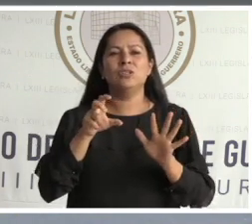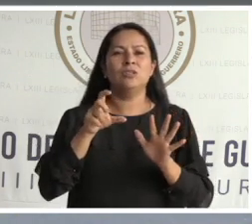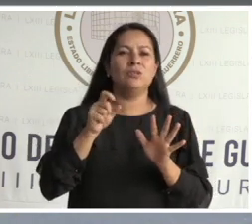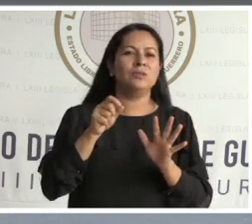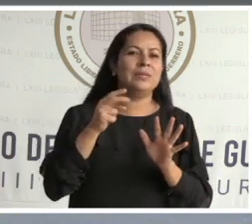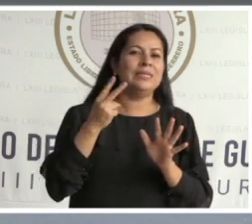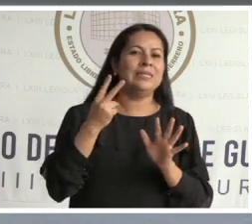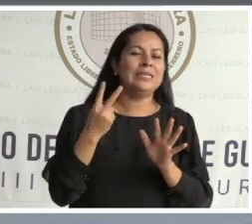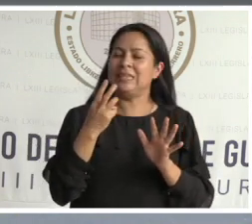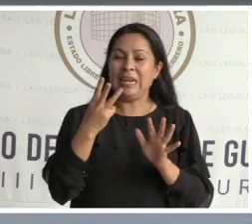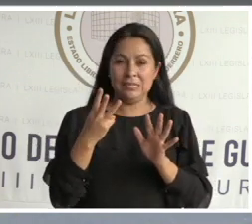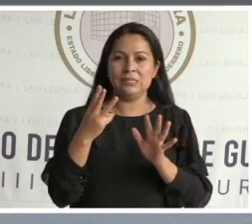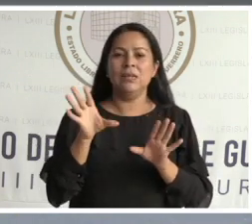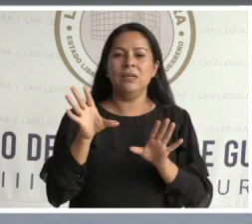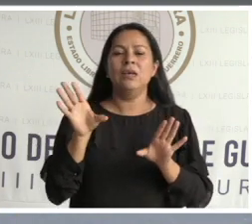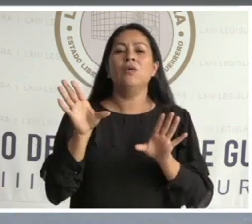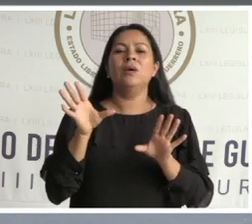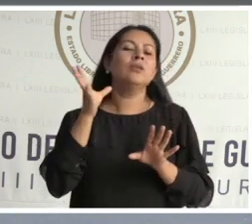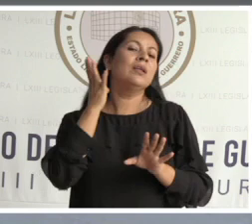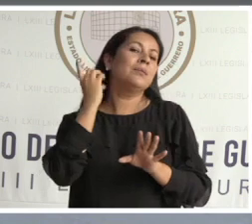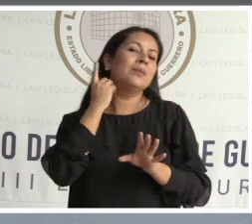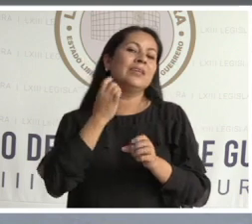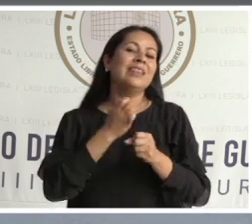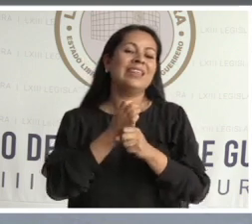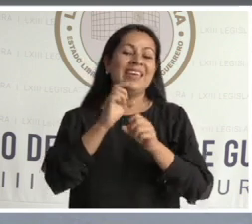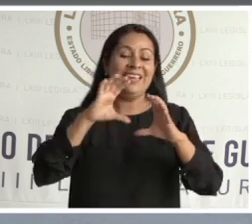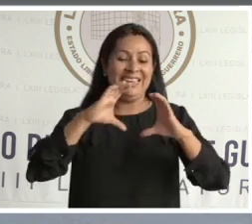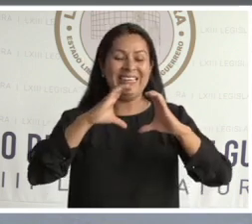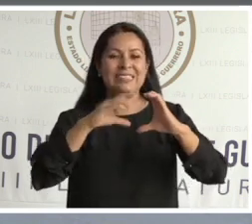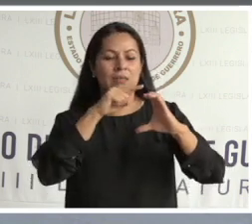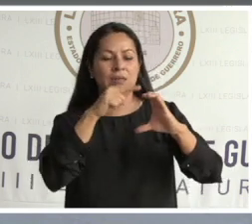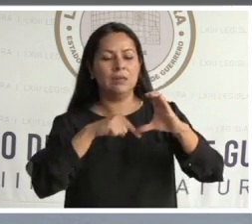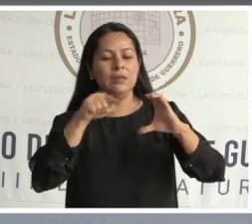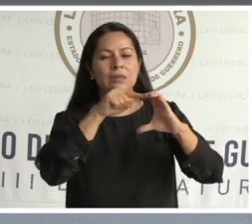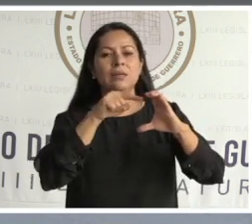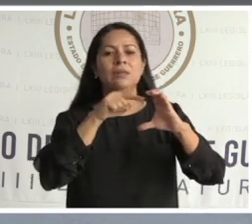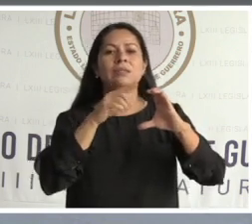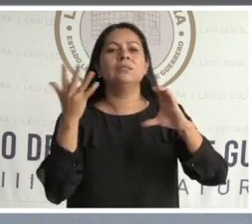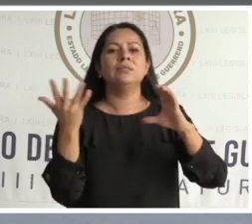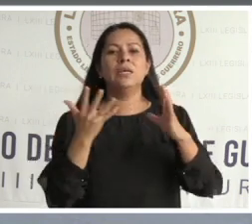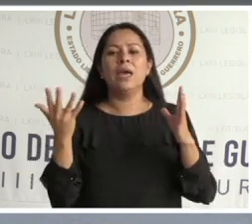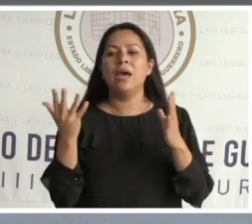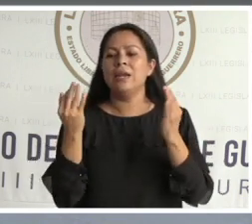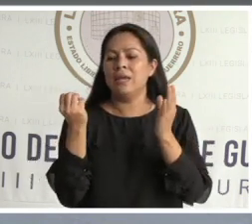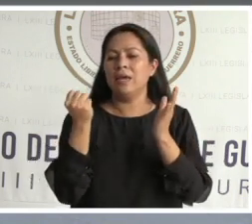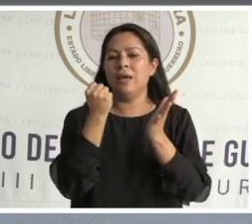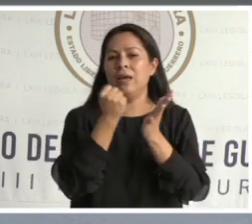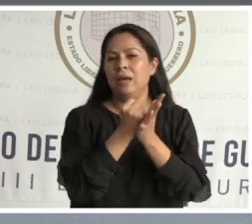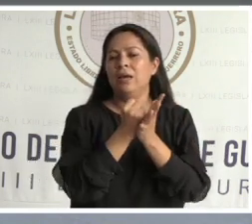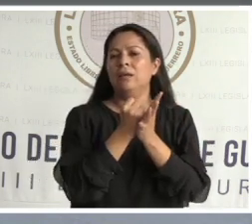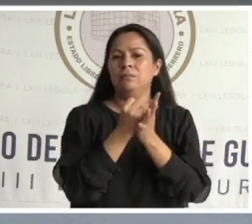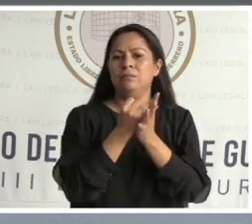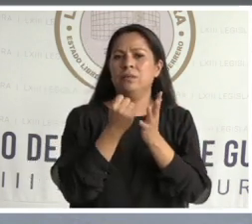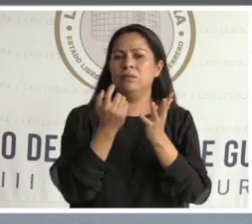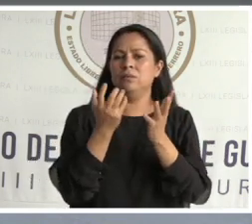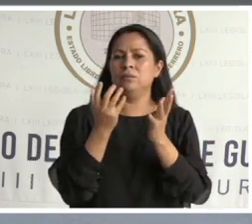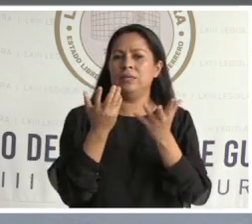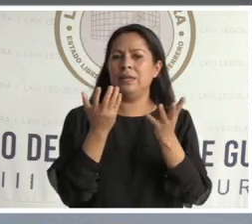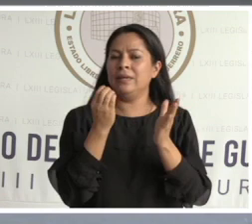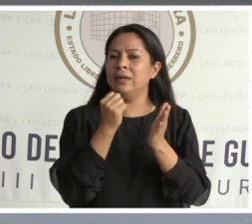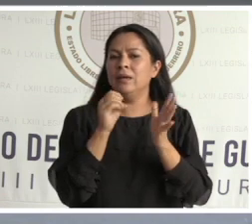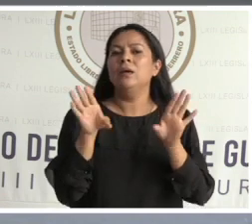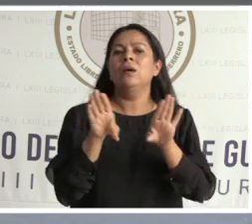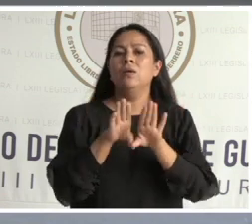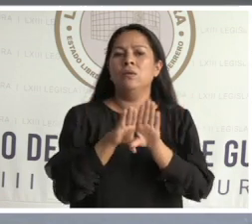Constituyente decretó que el escudo nacional se conformaría de acuerdo a la tradición nacional indígena, el